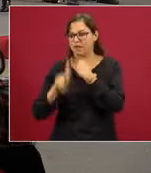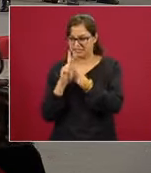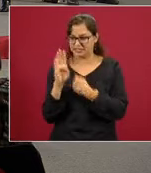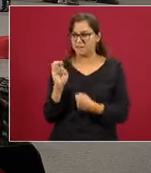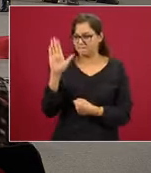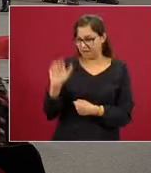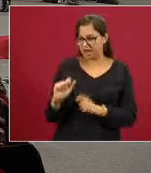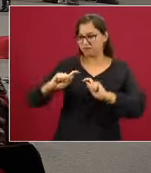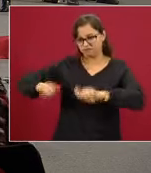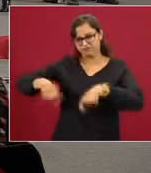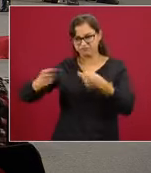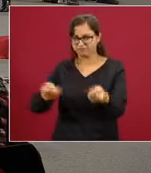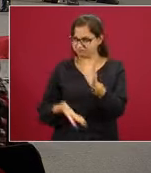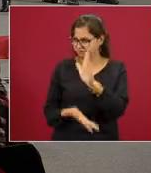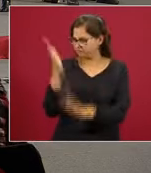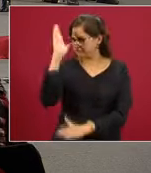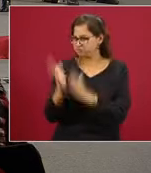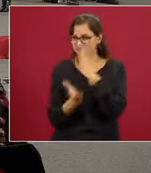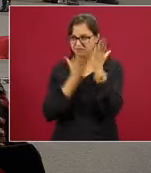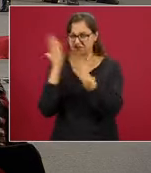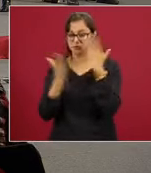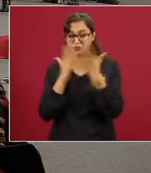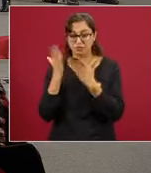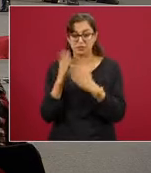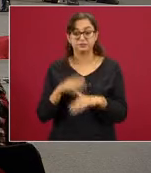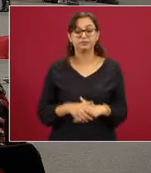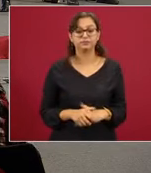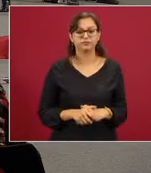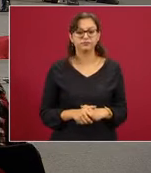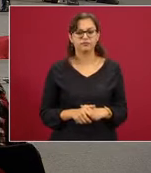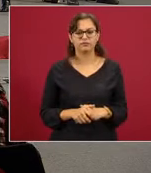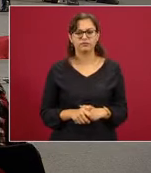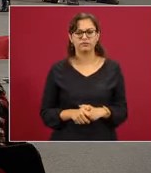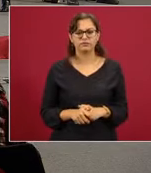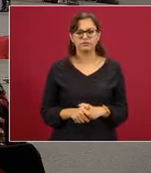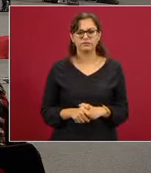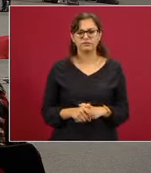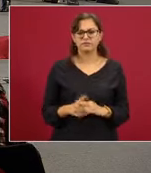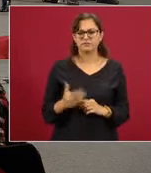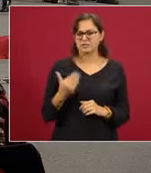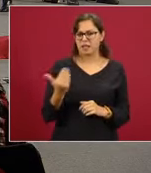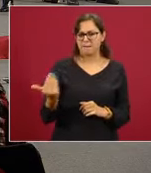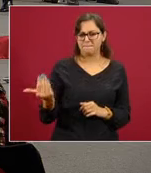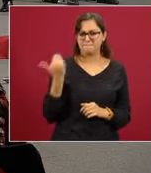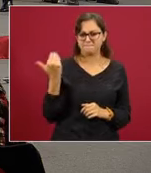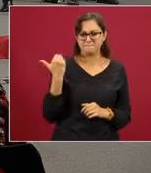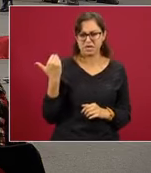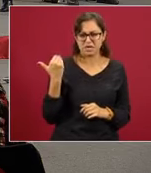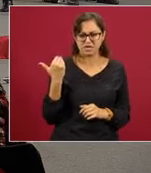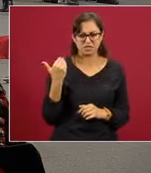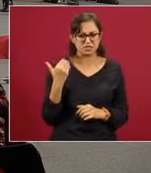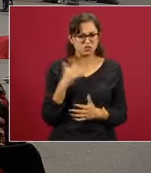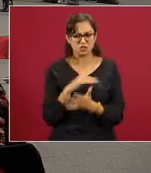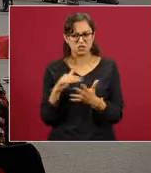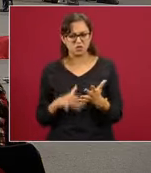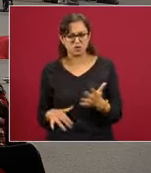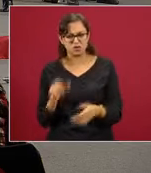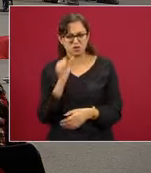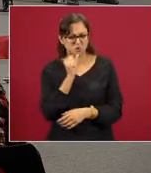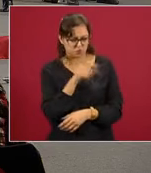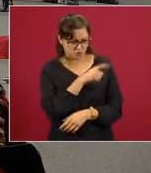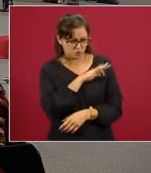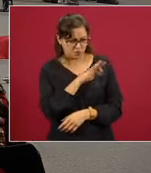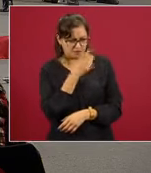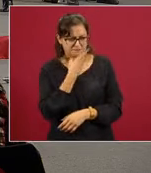nada más que no la he podido leer, pero a lo mejor tú me puedes comentar. No, porque no la quise leer. Bueno,